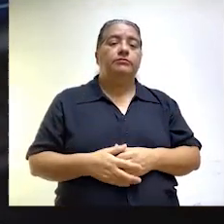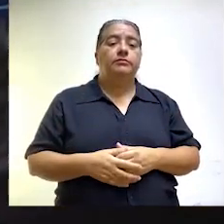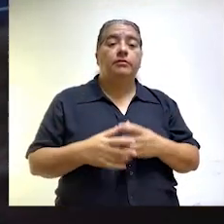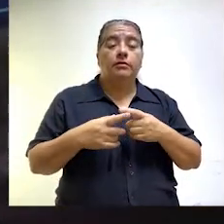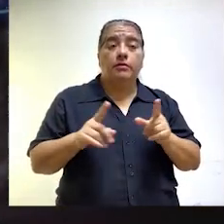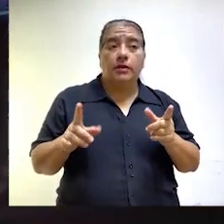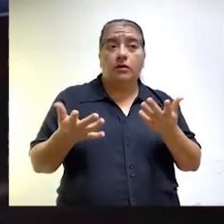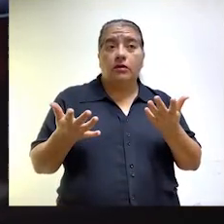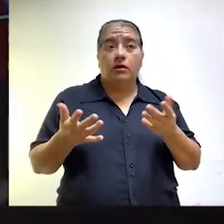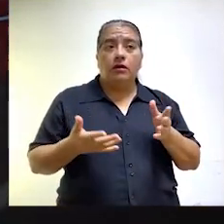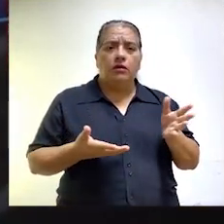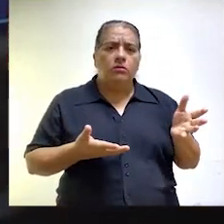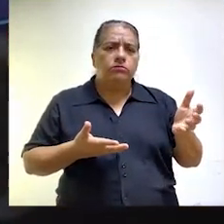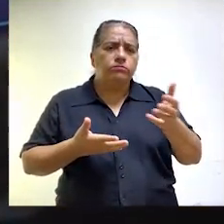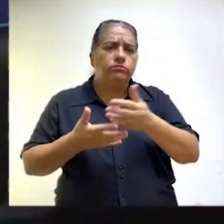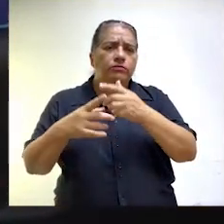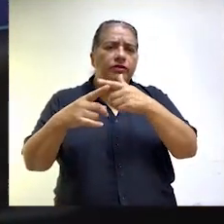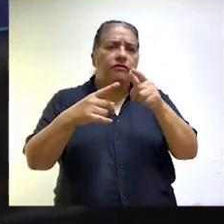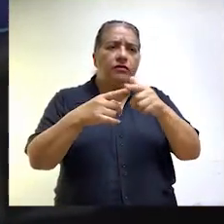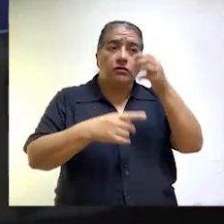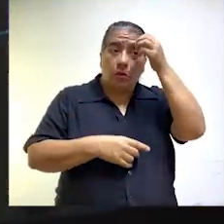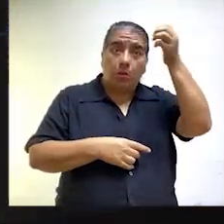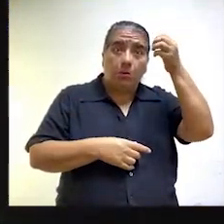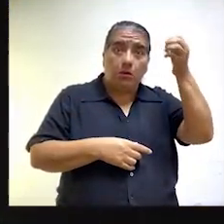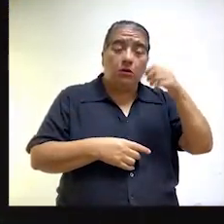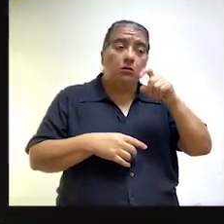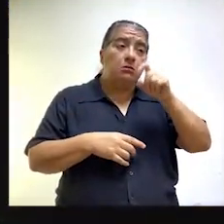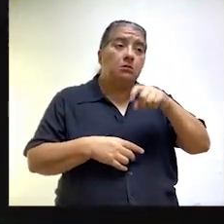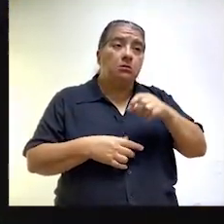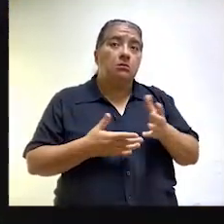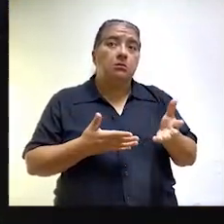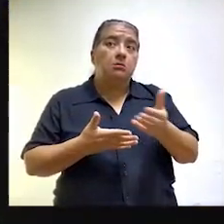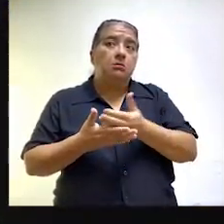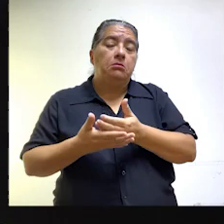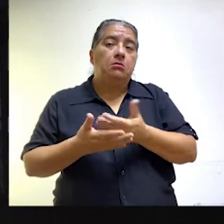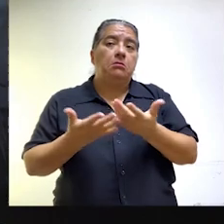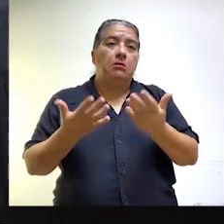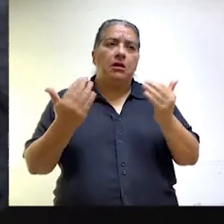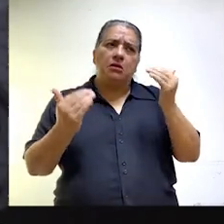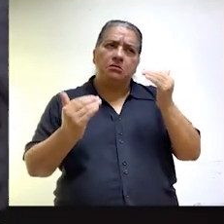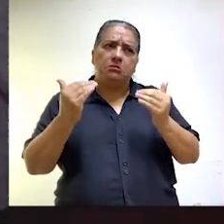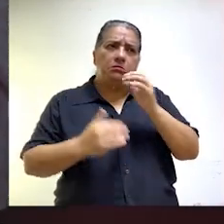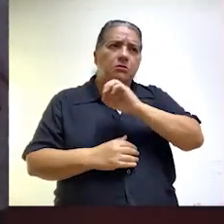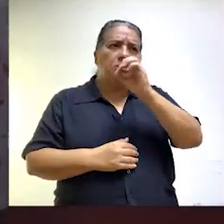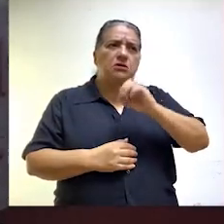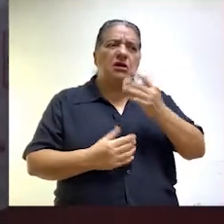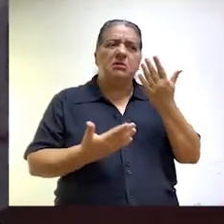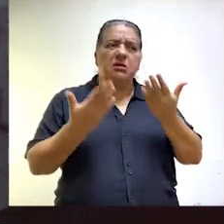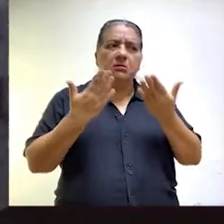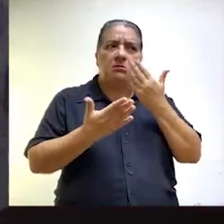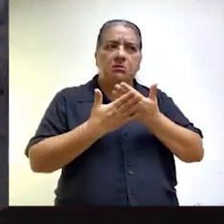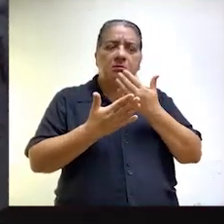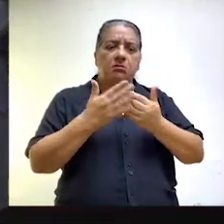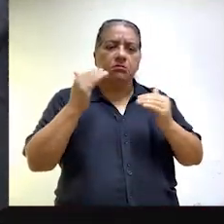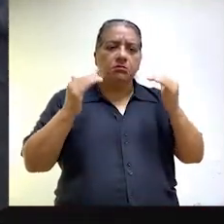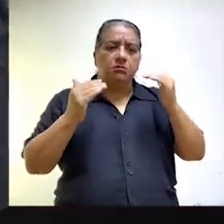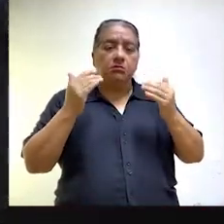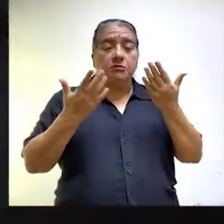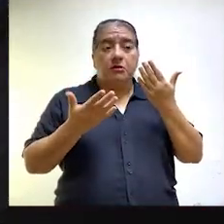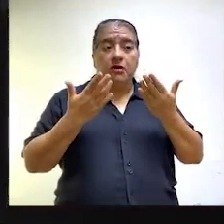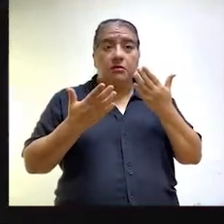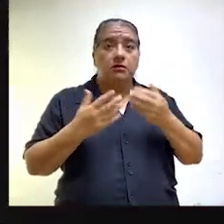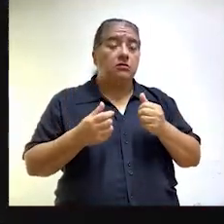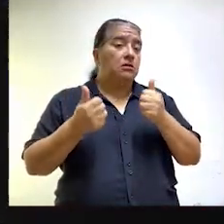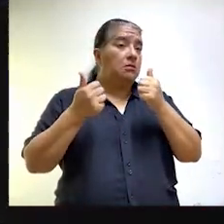estamos hablando evidentemente ahí de recoger percepciones, por tanto, requeriría un análisis tal vez más cualitativo para identificar, como siempre, porque evidentemente